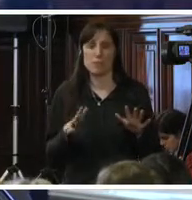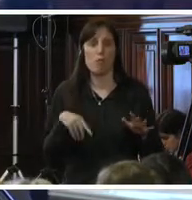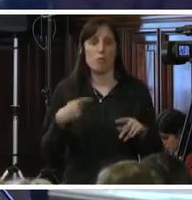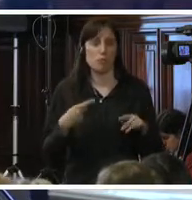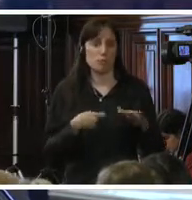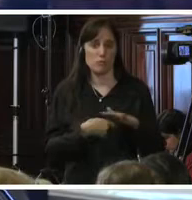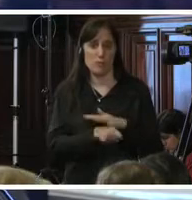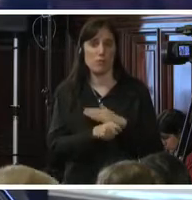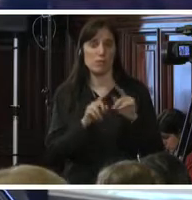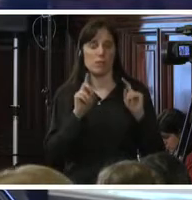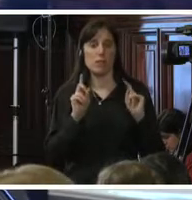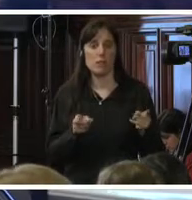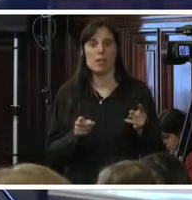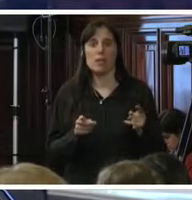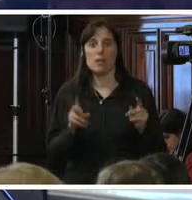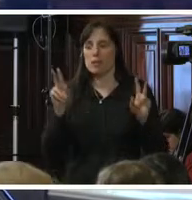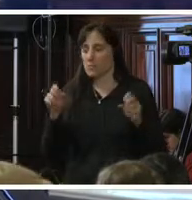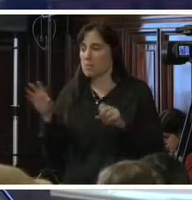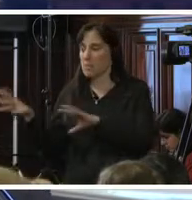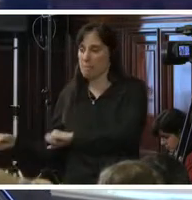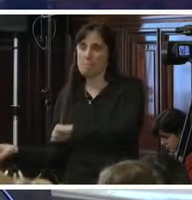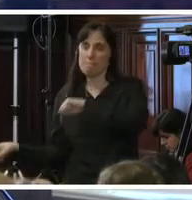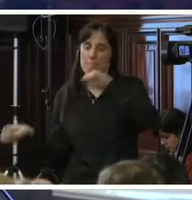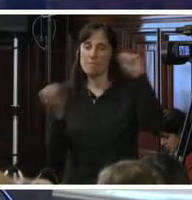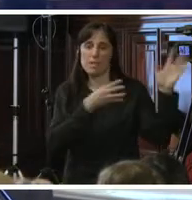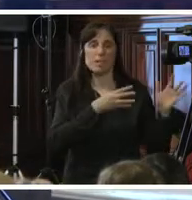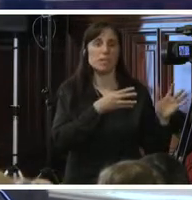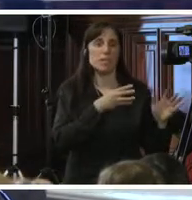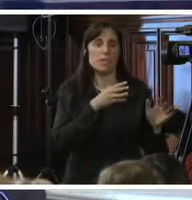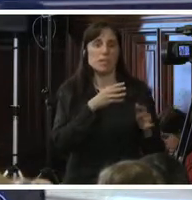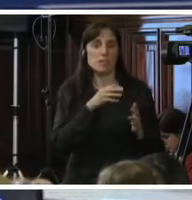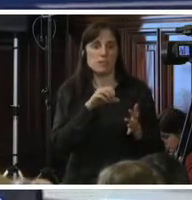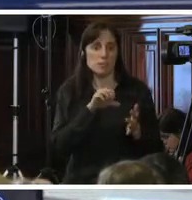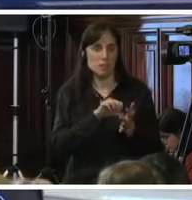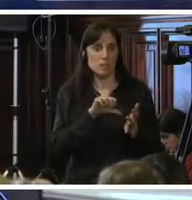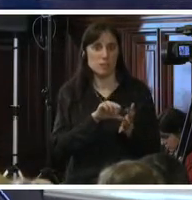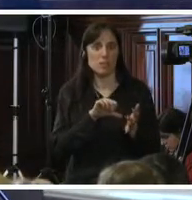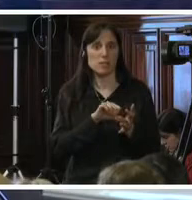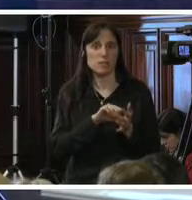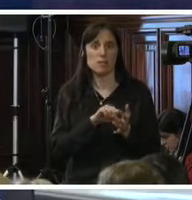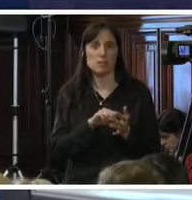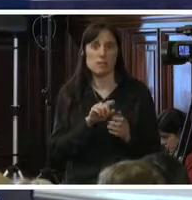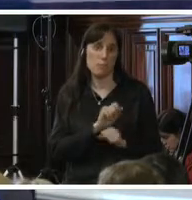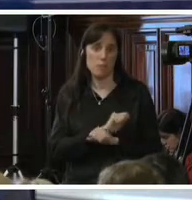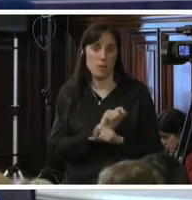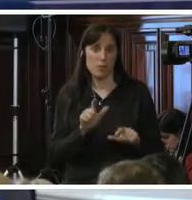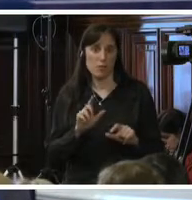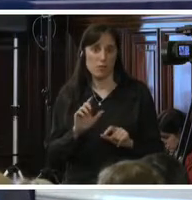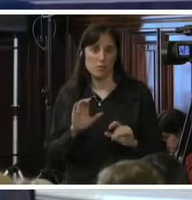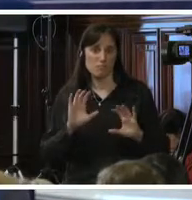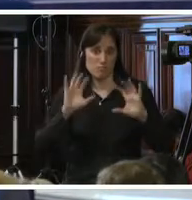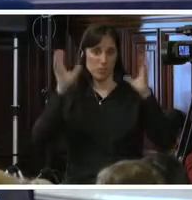¿no? Y el tráfico, la trata de personas, obviamente, que es la más ultrajante de las actividades posibles.